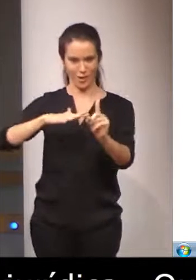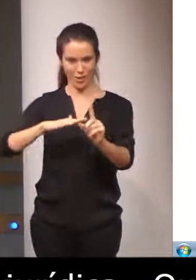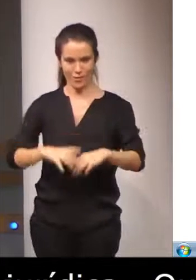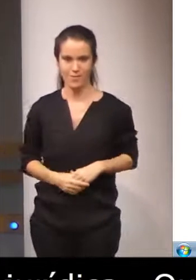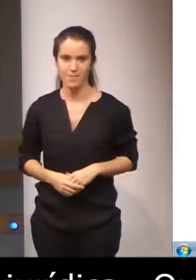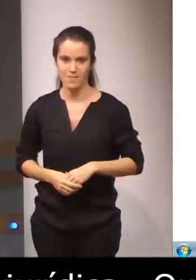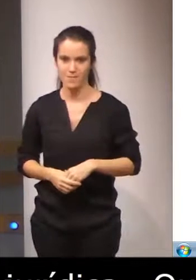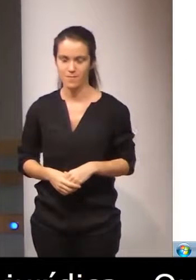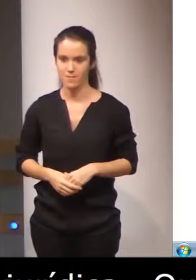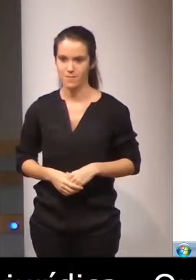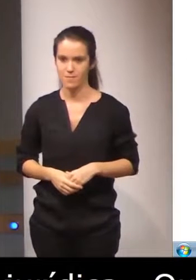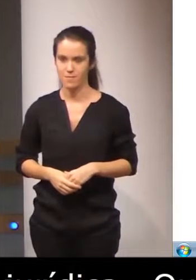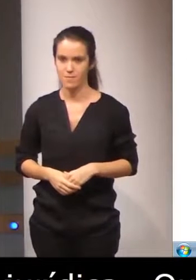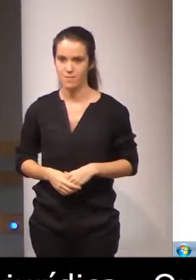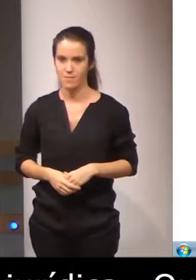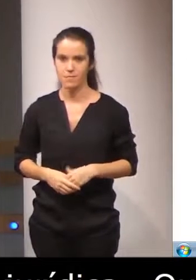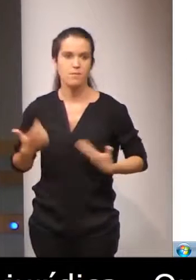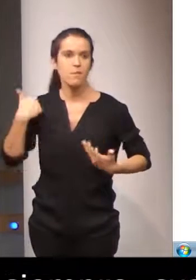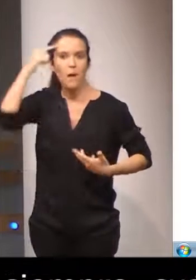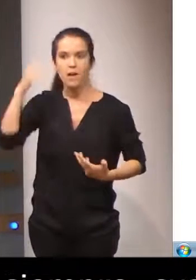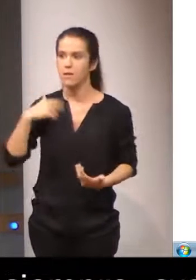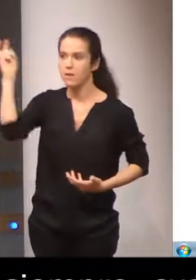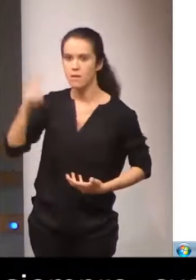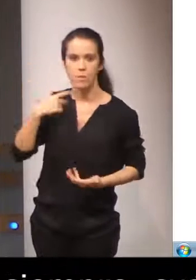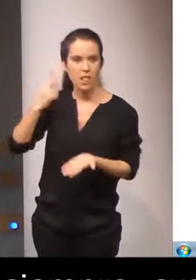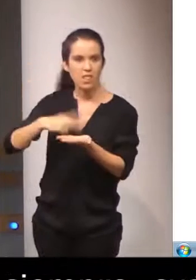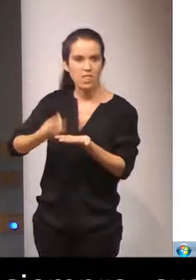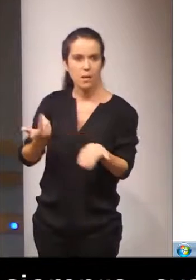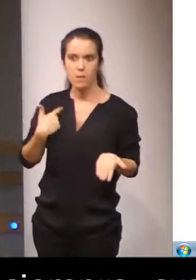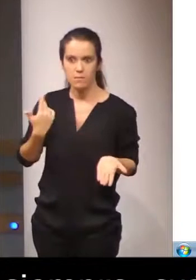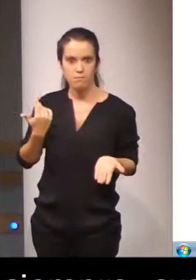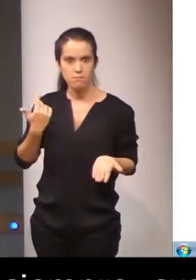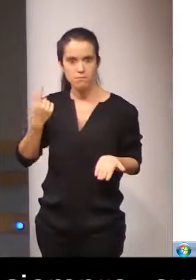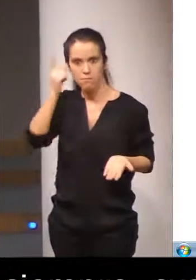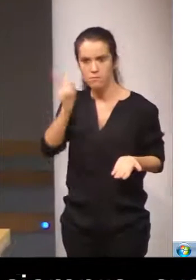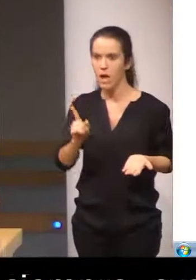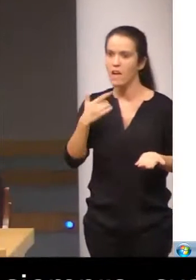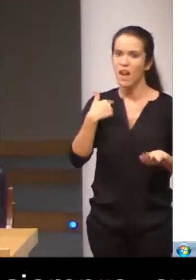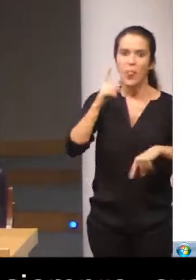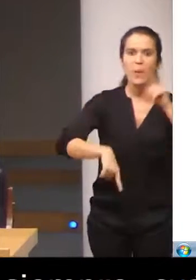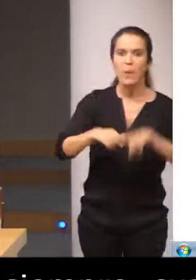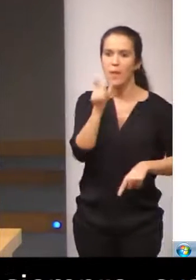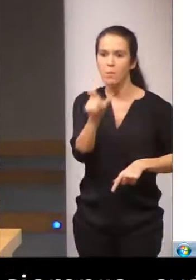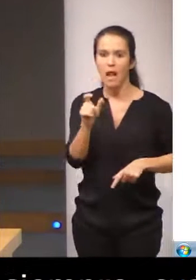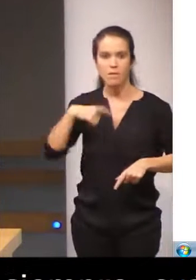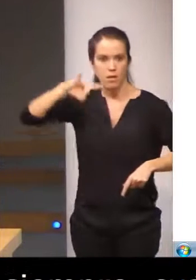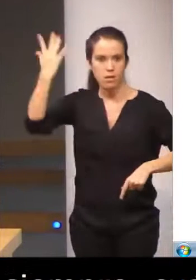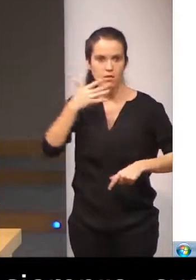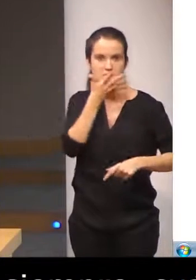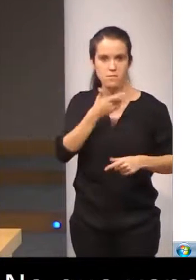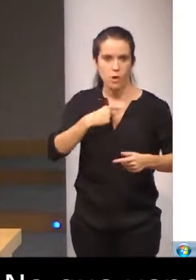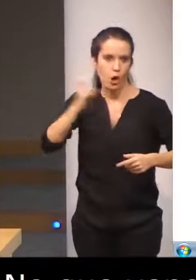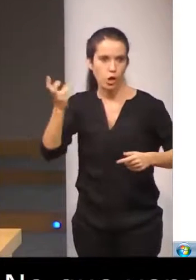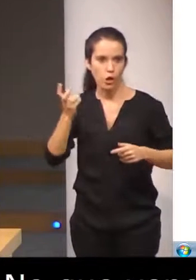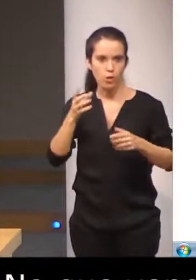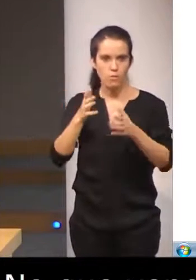hermenéutico intérprete de turno y le dé el significado distinto. El